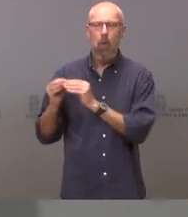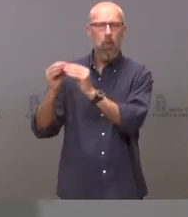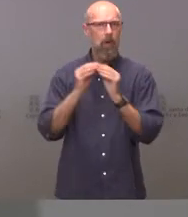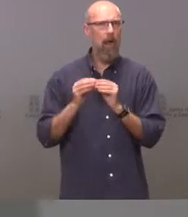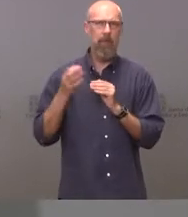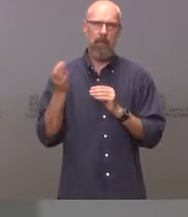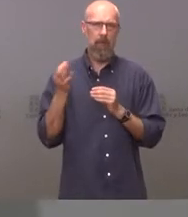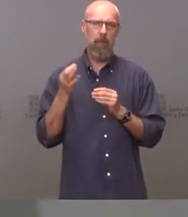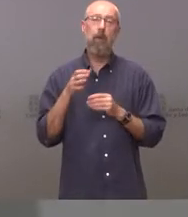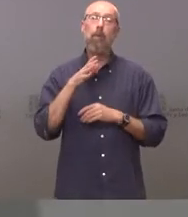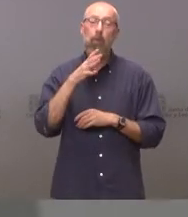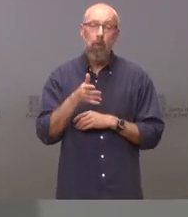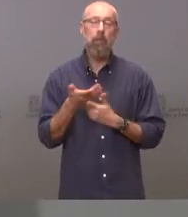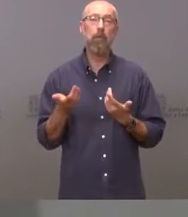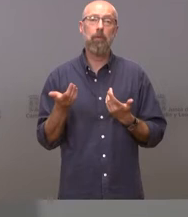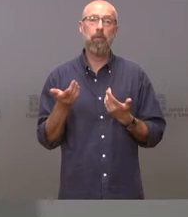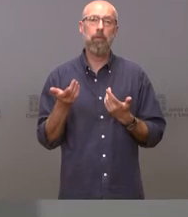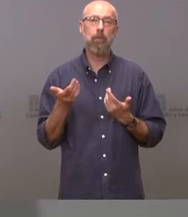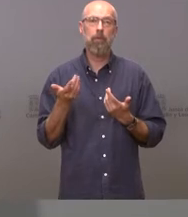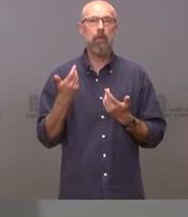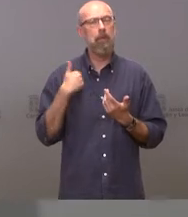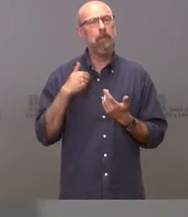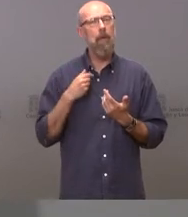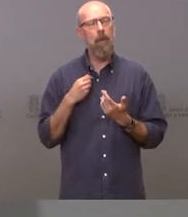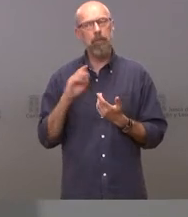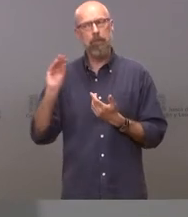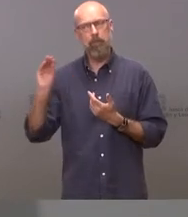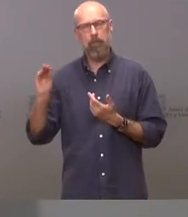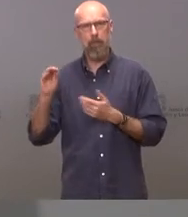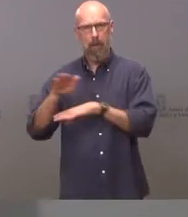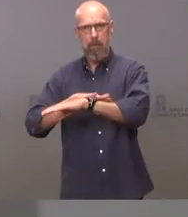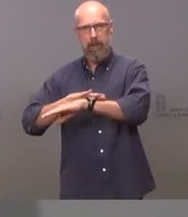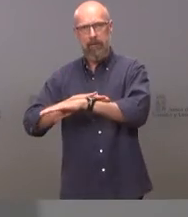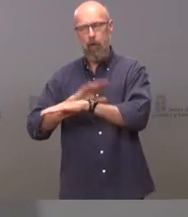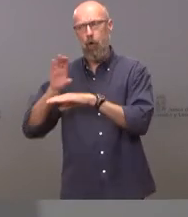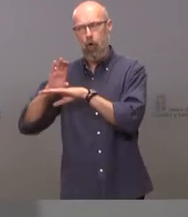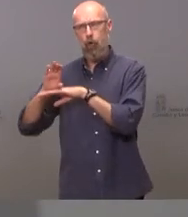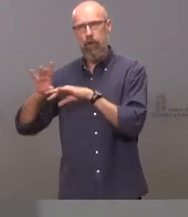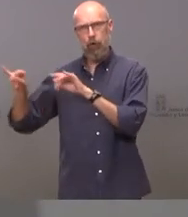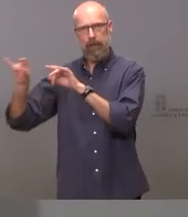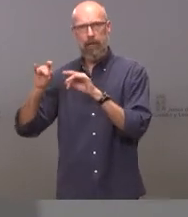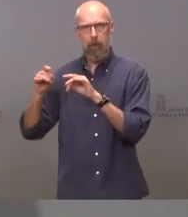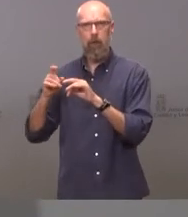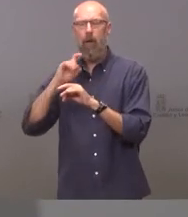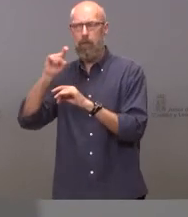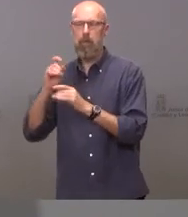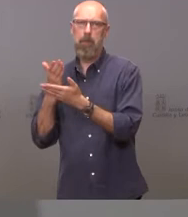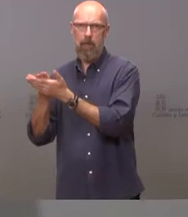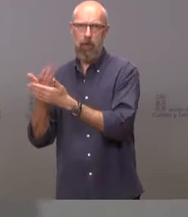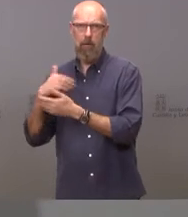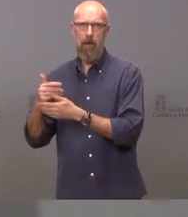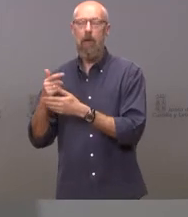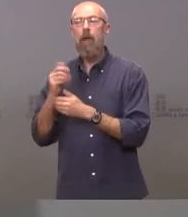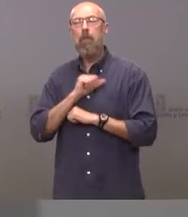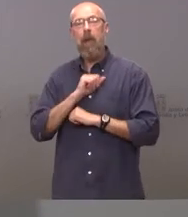y por eso se lo hemos trasladado así también al ministerio y al consejo interterritorial vamos a esperar a que